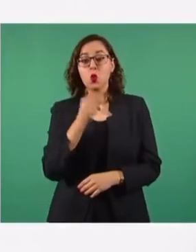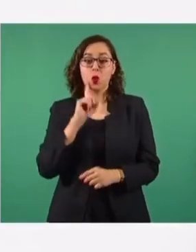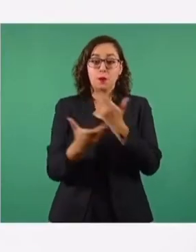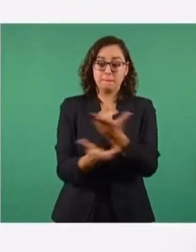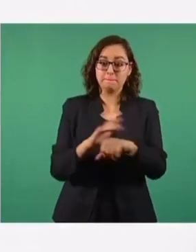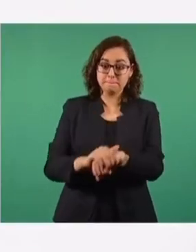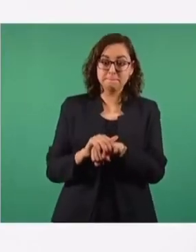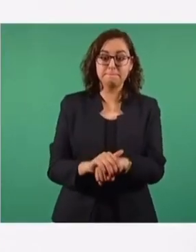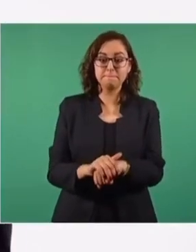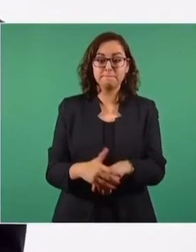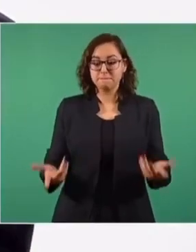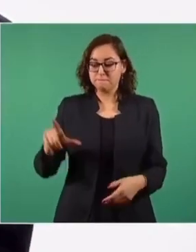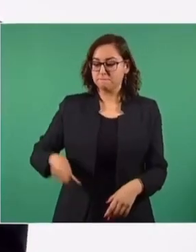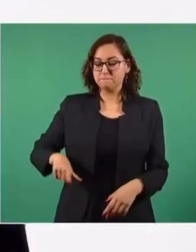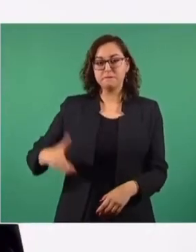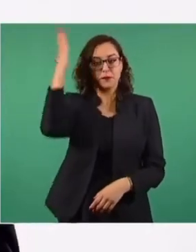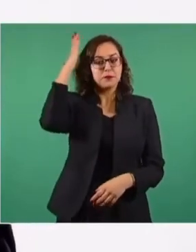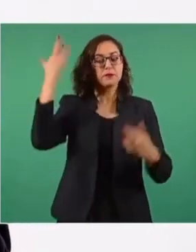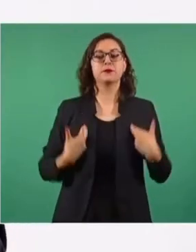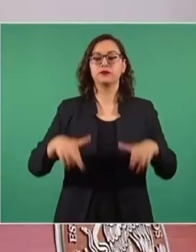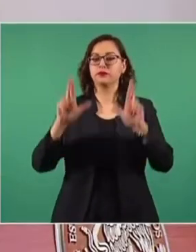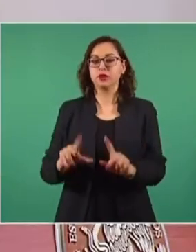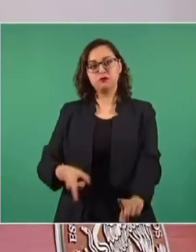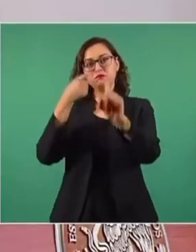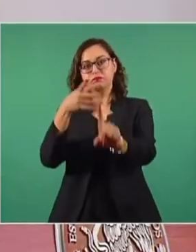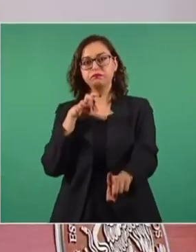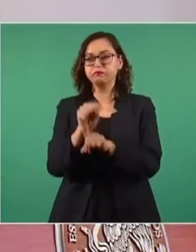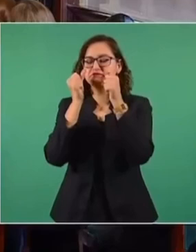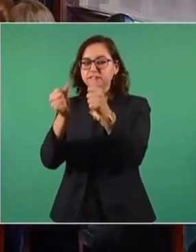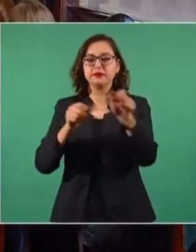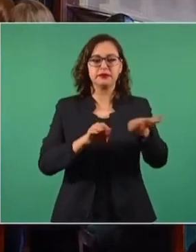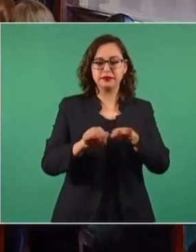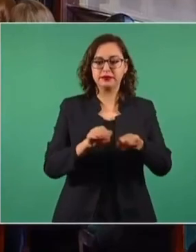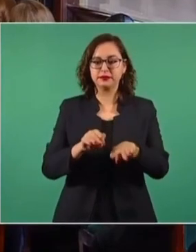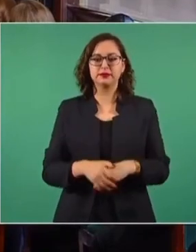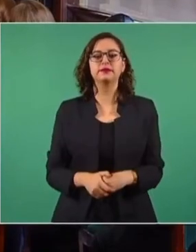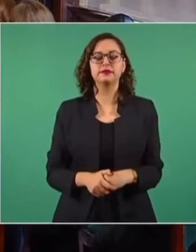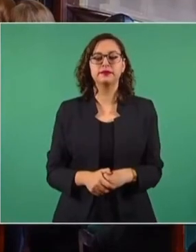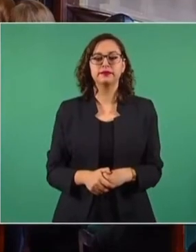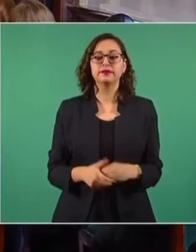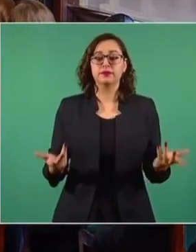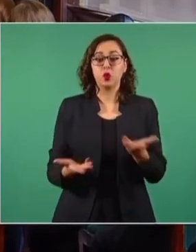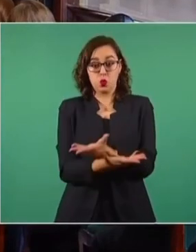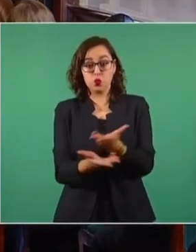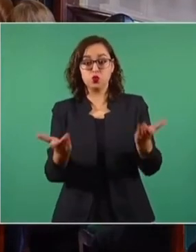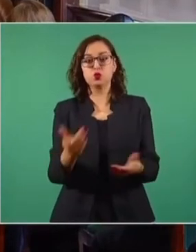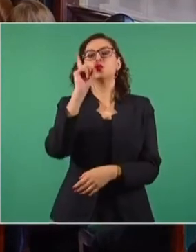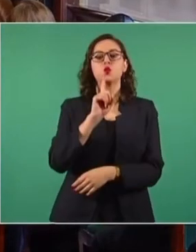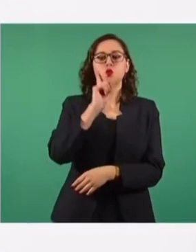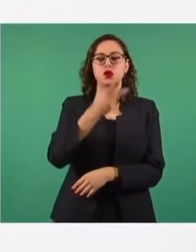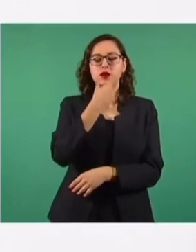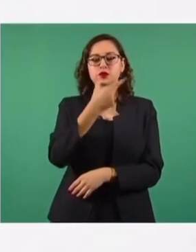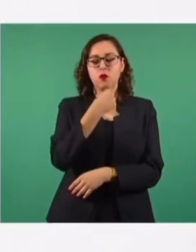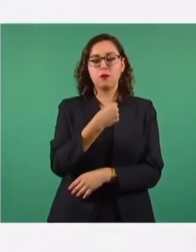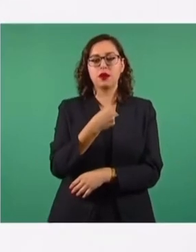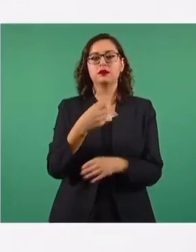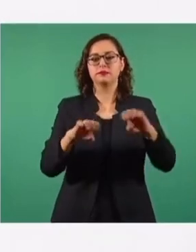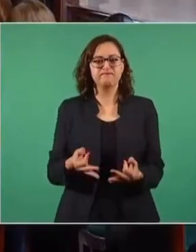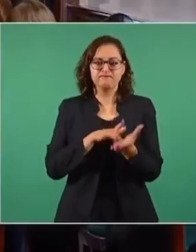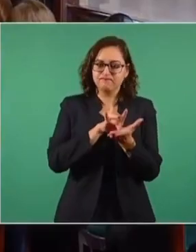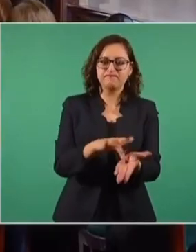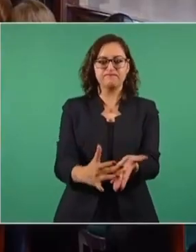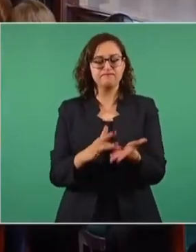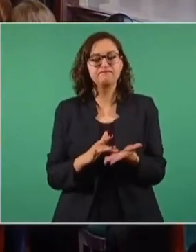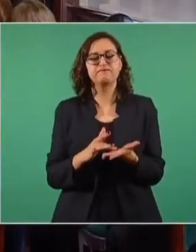tengo y… Todo lo alcanzado por el gobierno que encabeza es fruto del trabajo de muchos servidores públicos. Agradezco también el apoyo de ustedes, mujeres, hombres, integrantes del